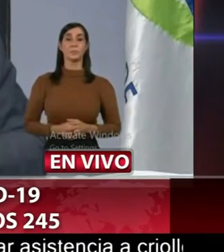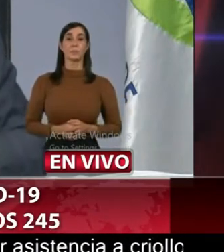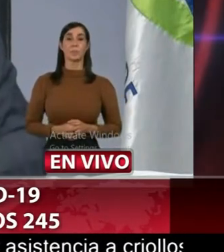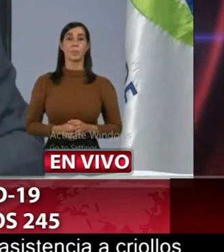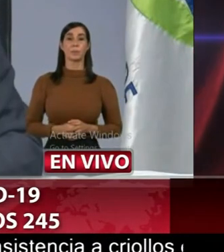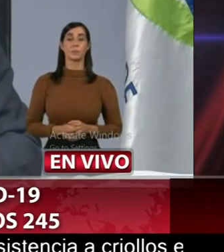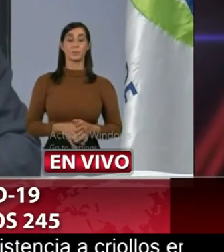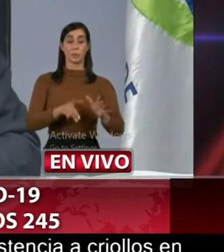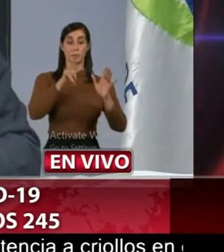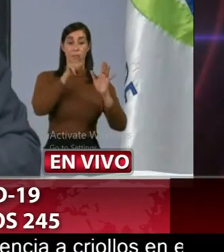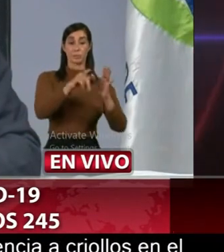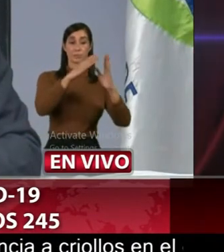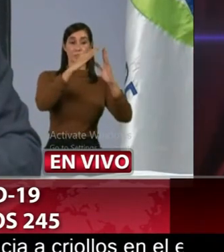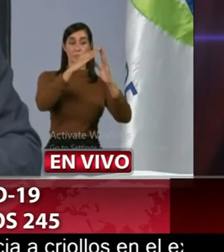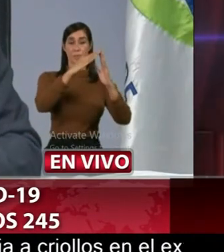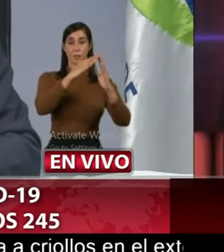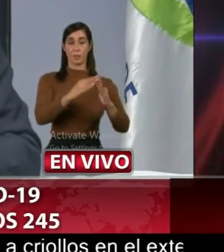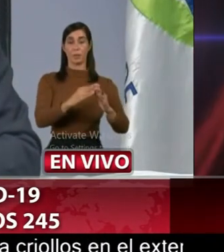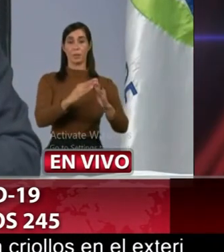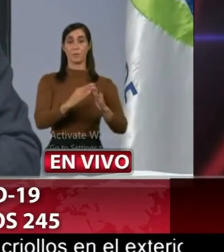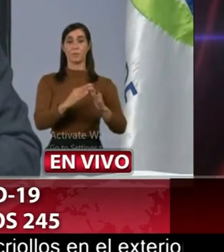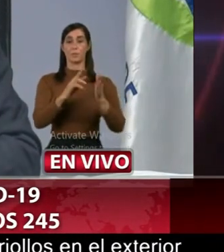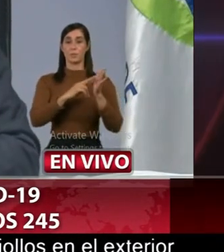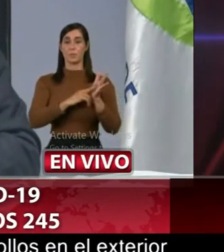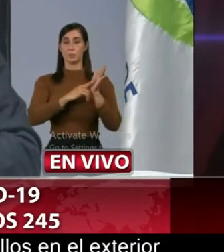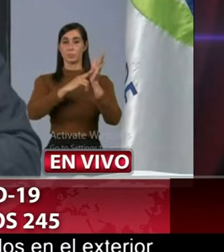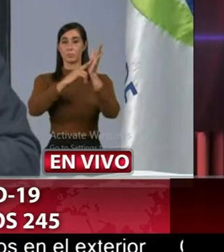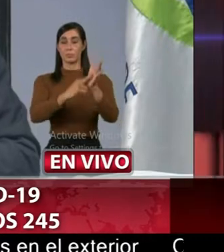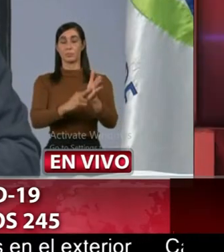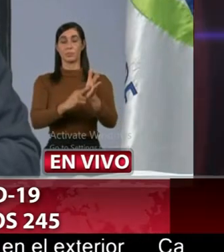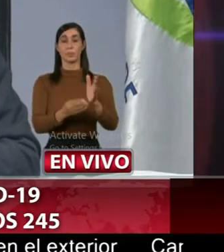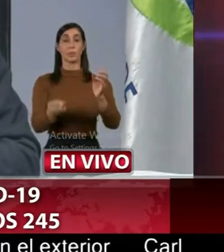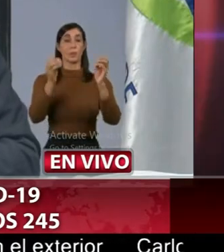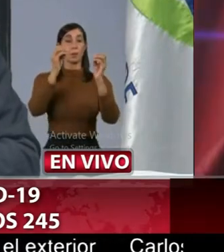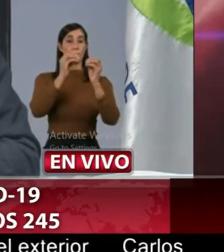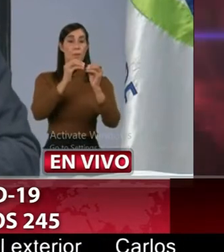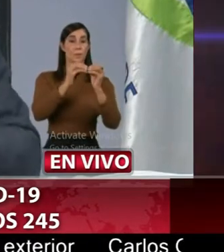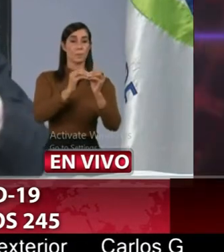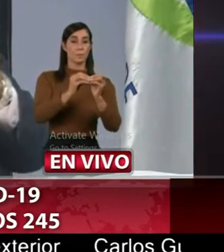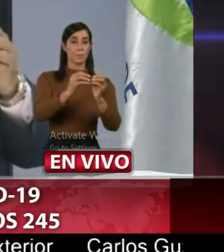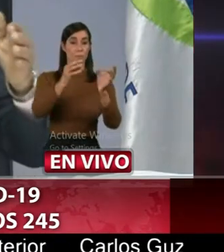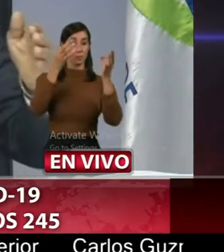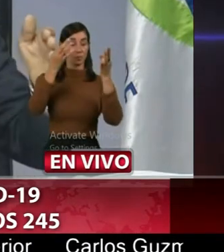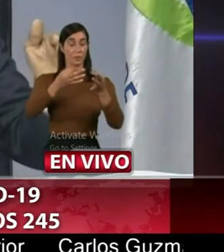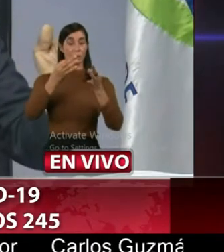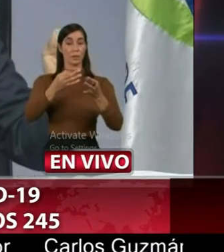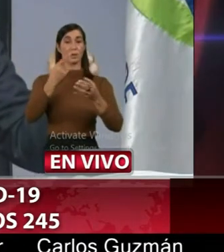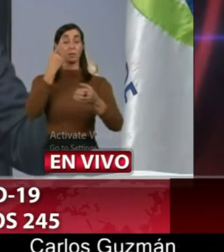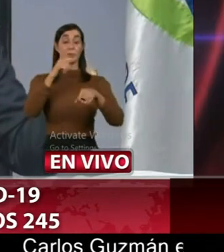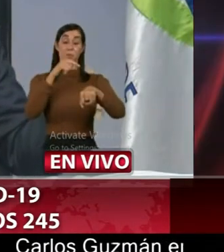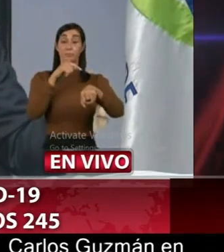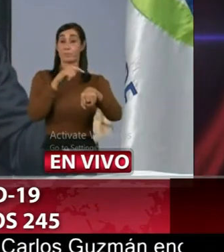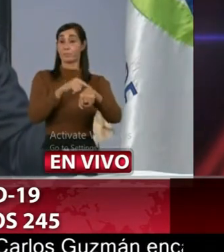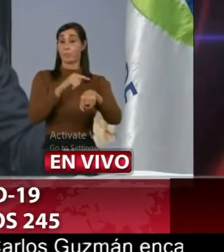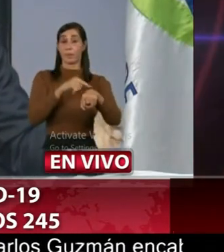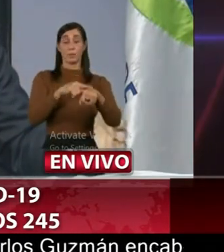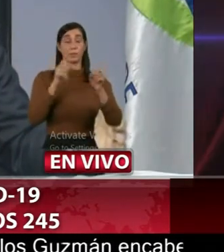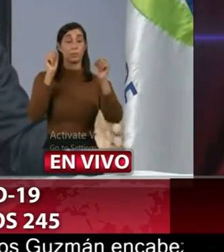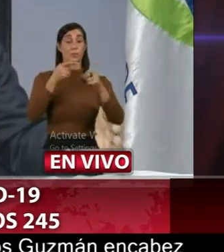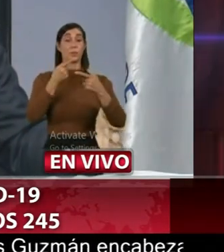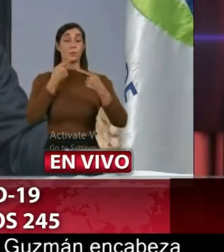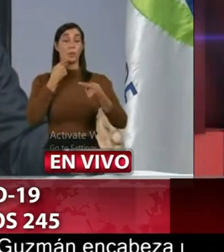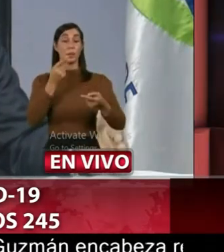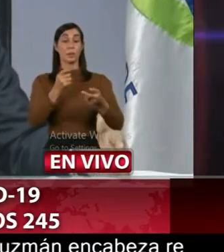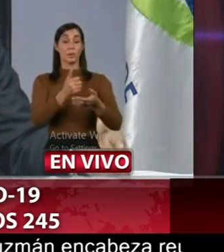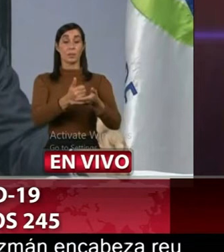en la provincia ya con datos más concretos en la medida pero que solo el tiempo nos puede